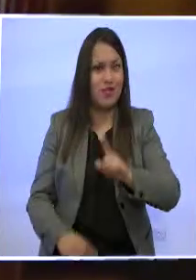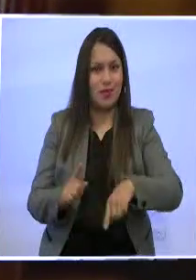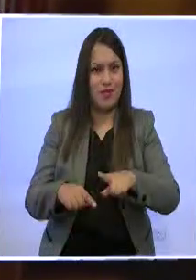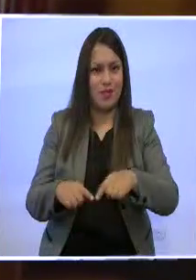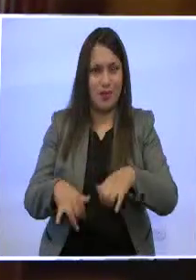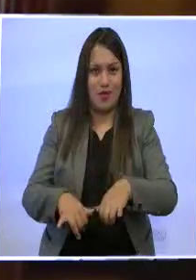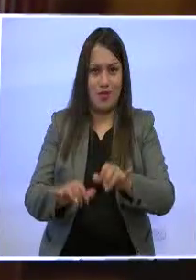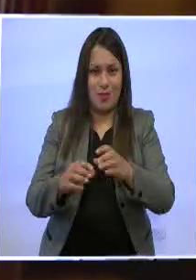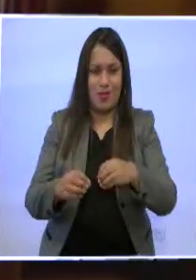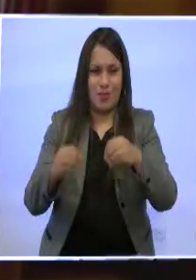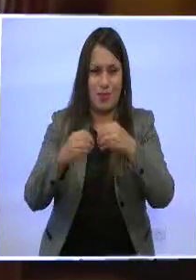continuamos con más información.